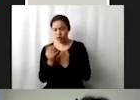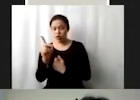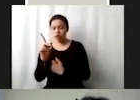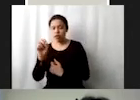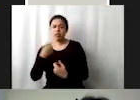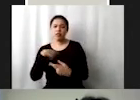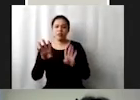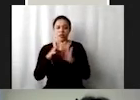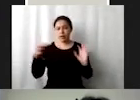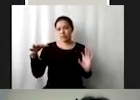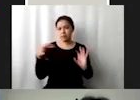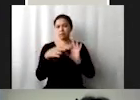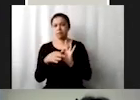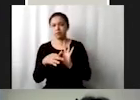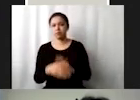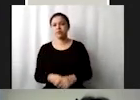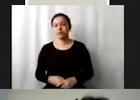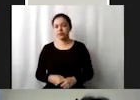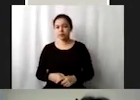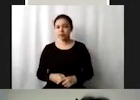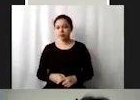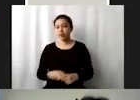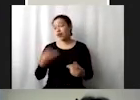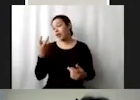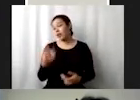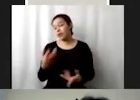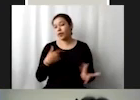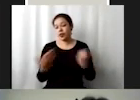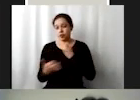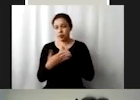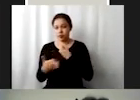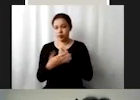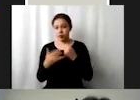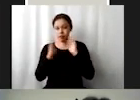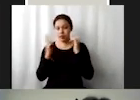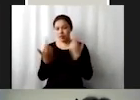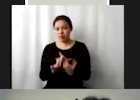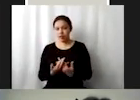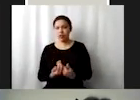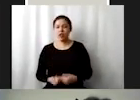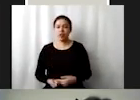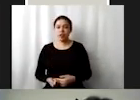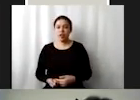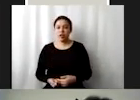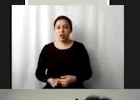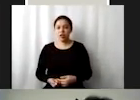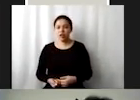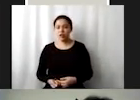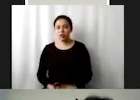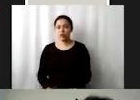la agenda 2030 entonces eso lo veremos en las próximas sesiones también no se los puse aquí con